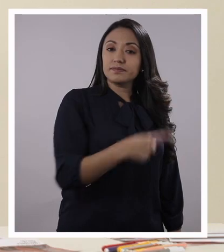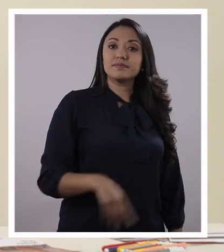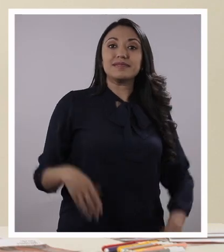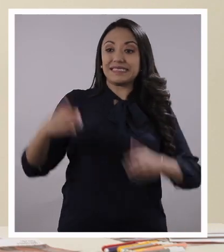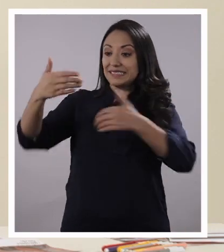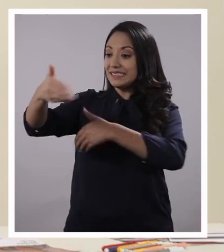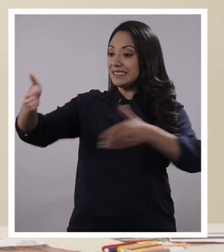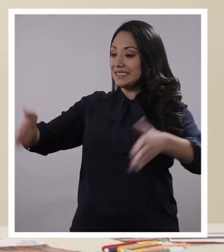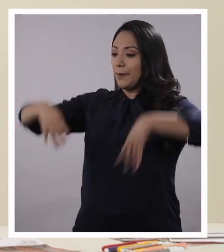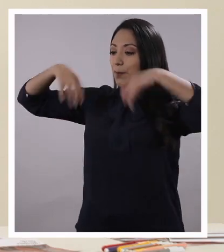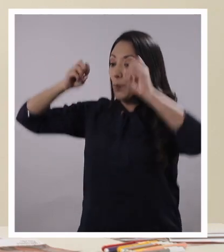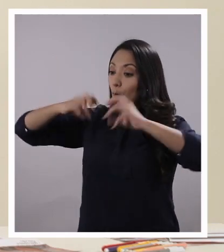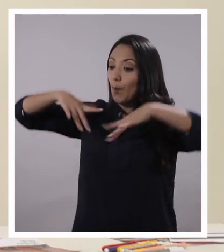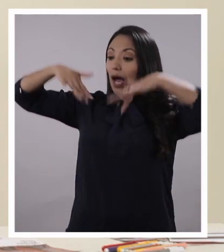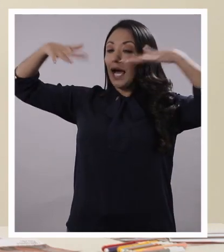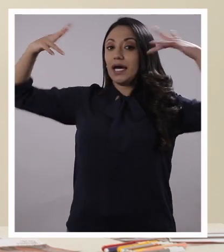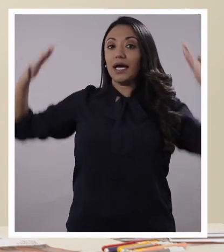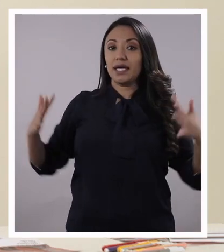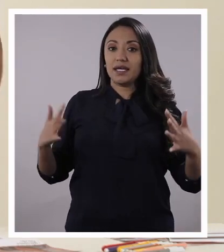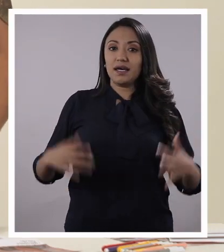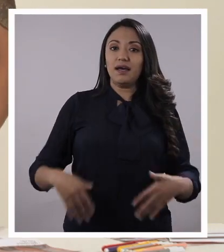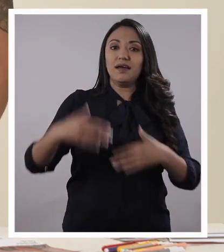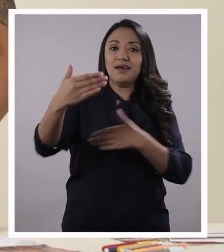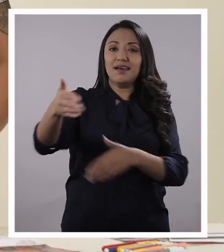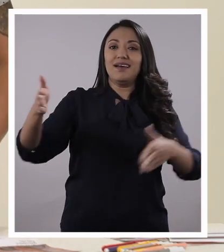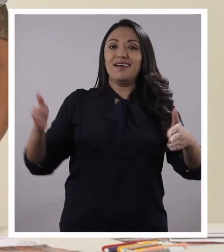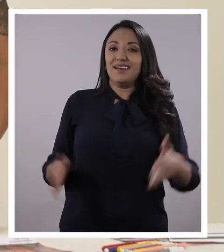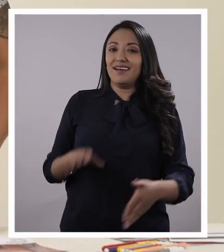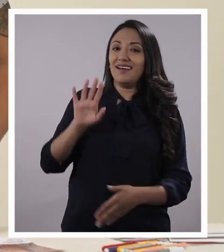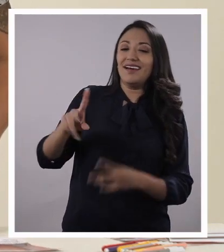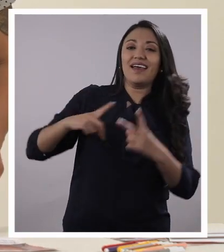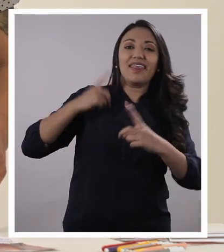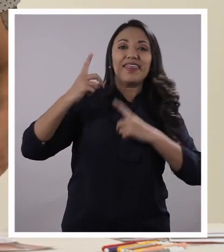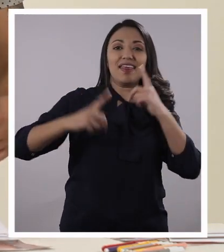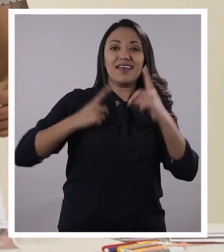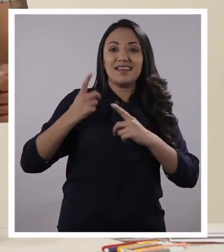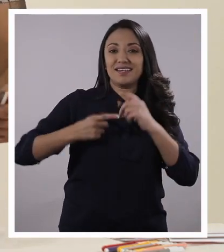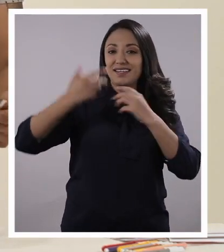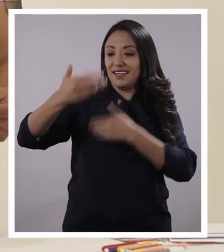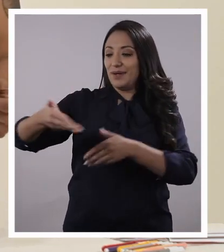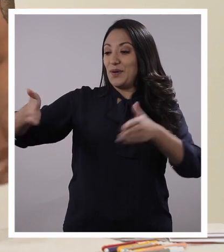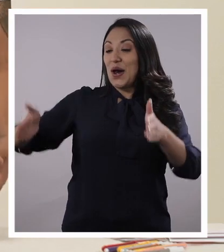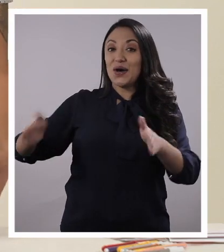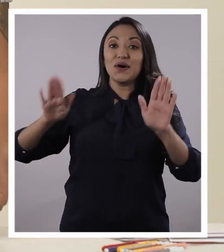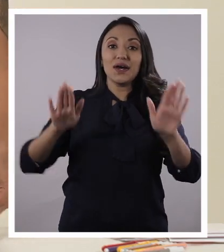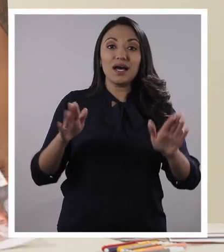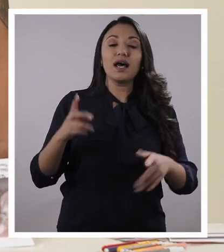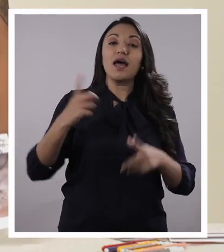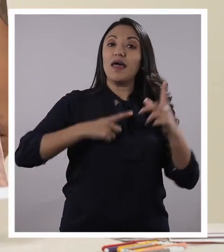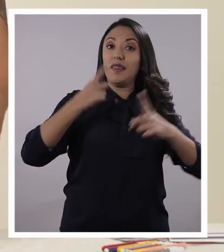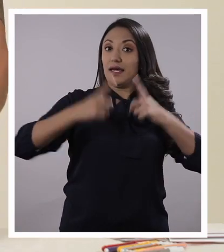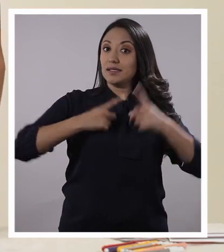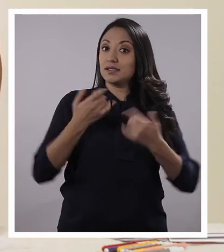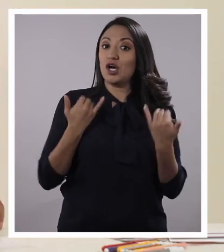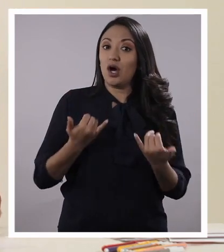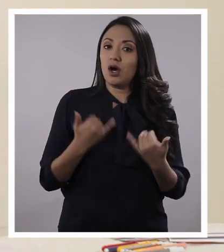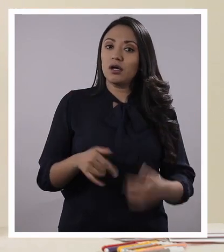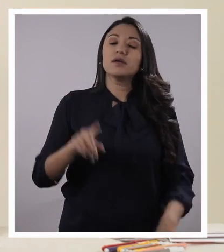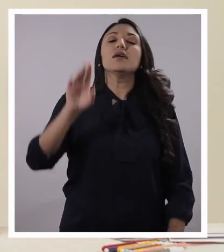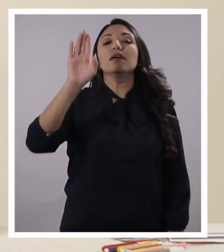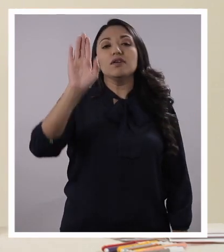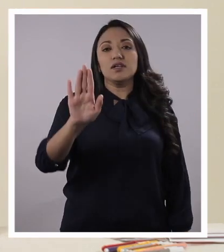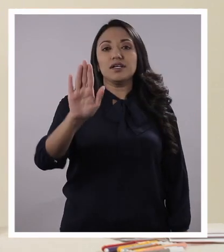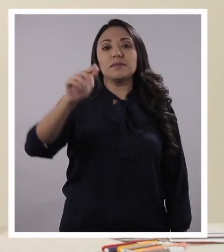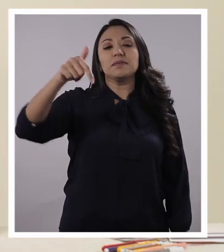¡Que vamos a hacer magia! ¡Esta es nuestra caja de los deseos, Panchito! El deseo para el día de hoy. Chicos, cierren sus ojos.